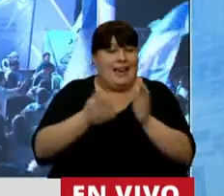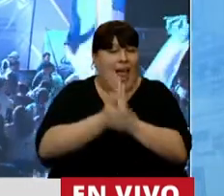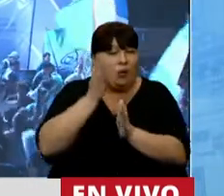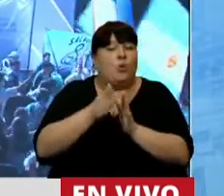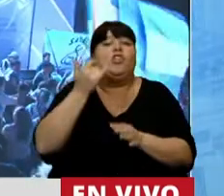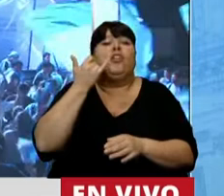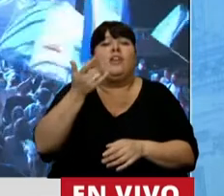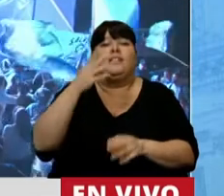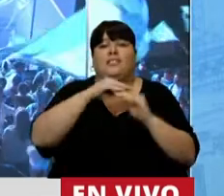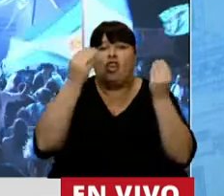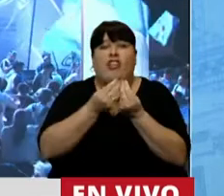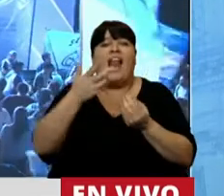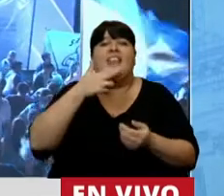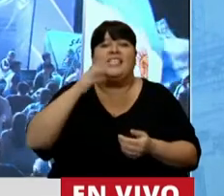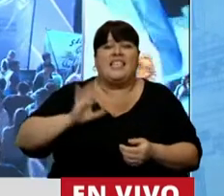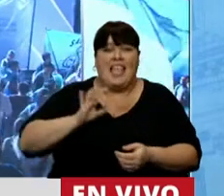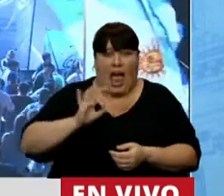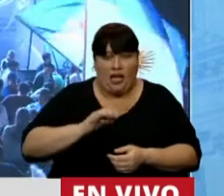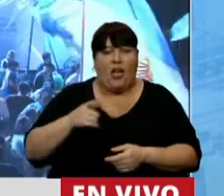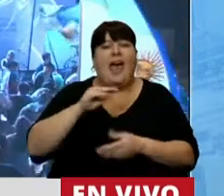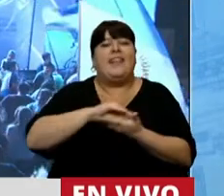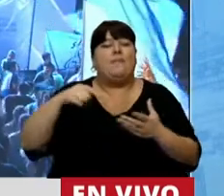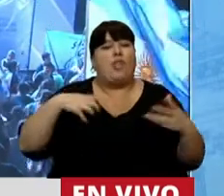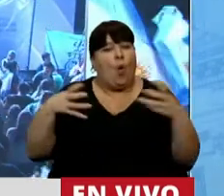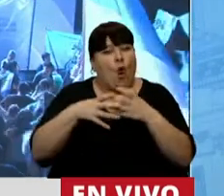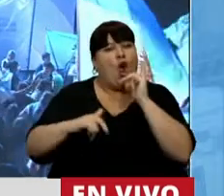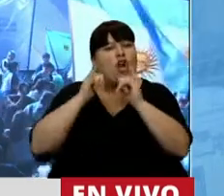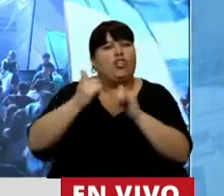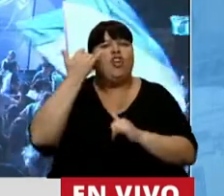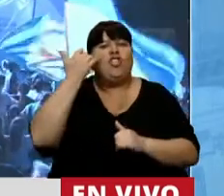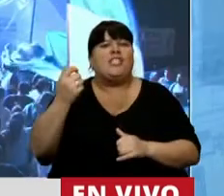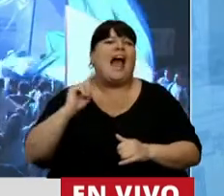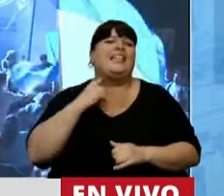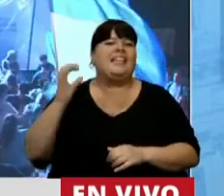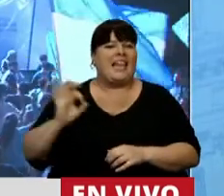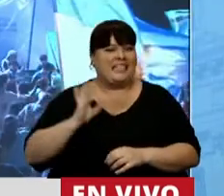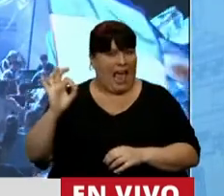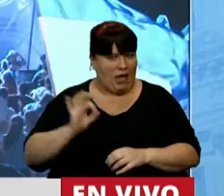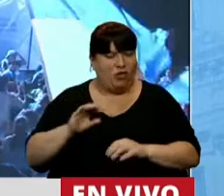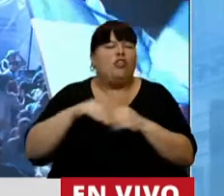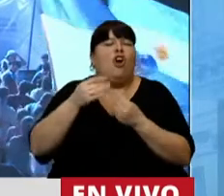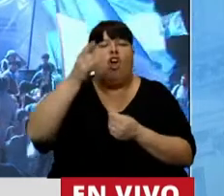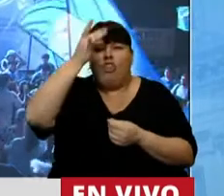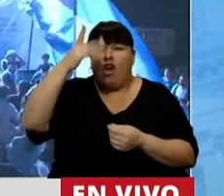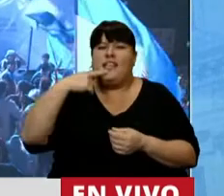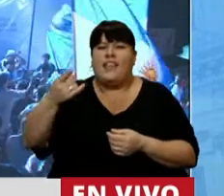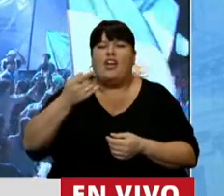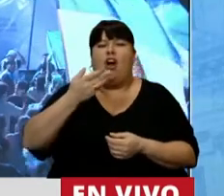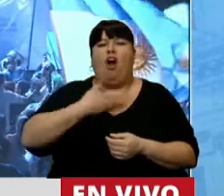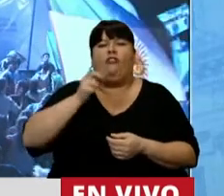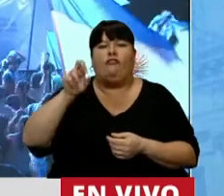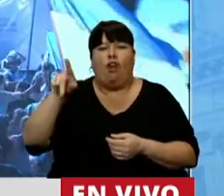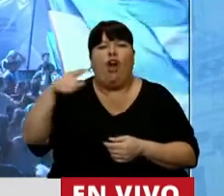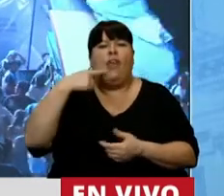17 años, una diputada de mi bloque contaba que hace ya 13 años, 12 años, dijo Flor Lampreave,